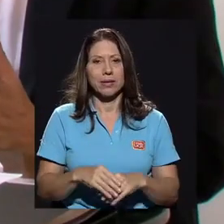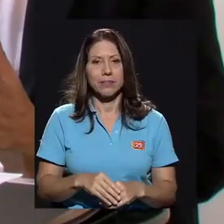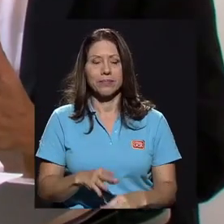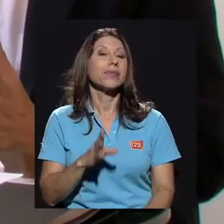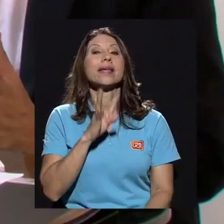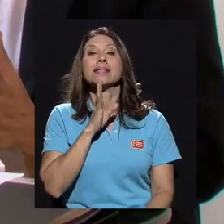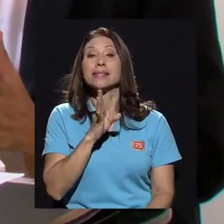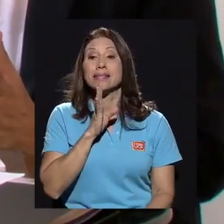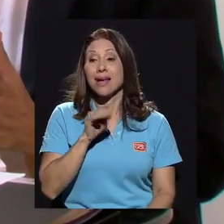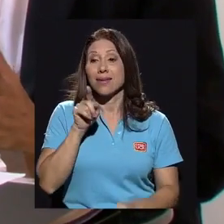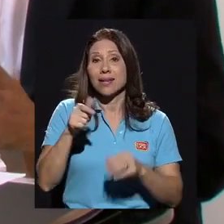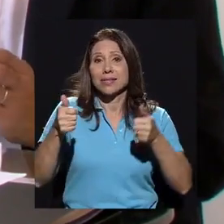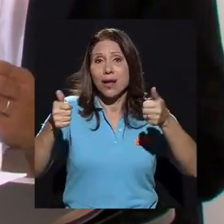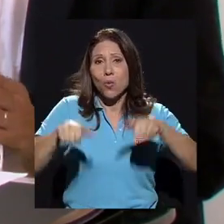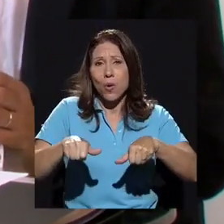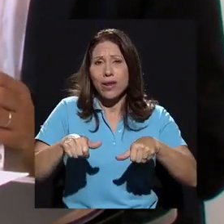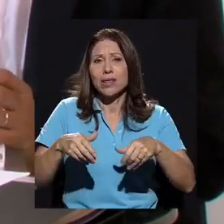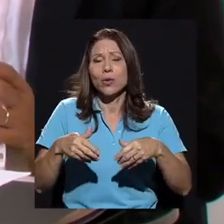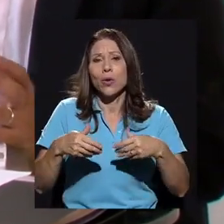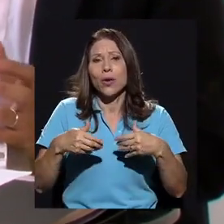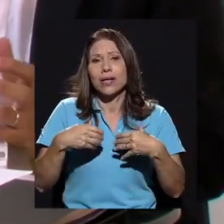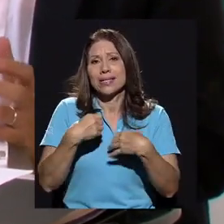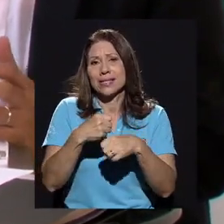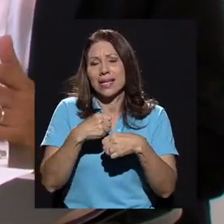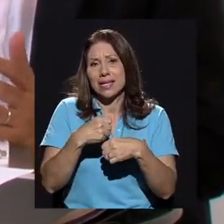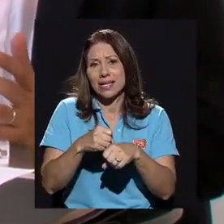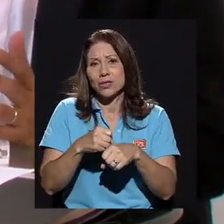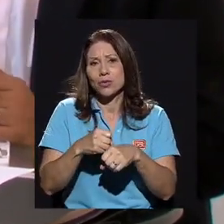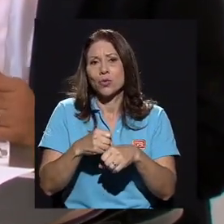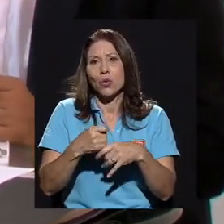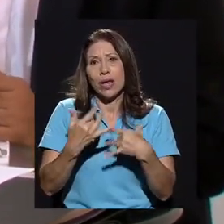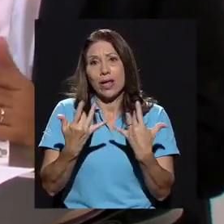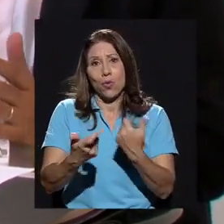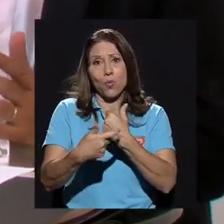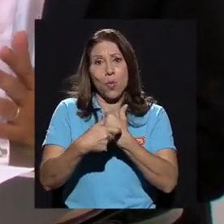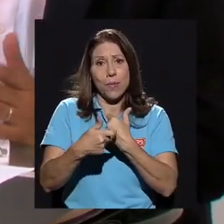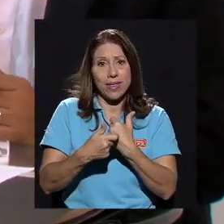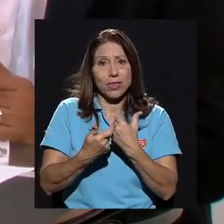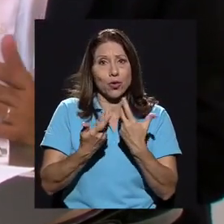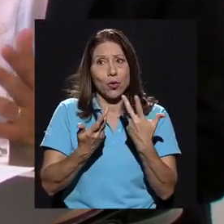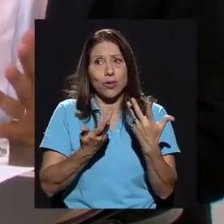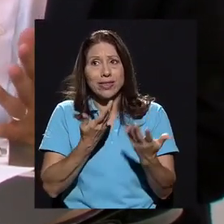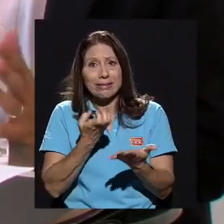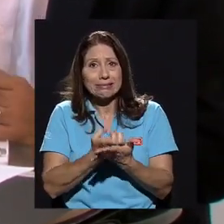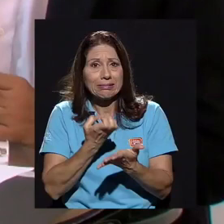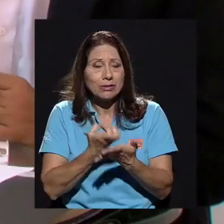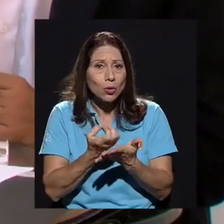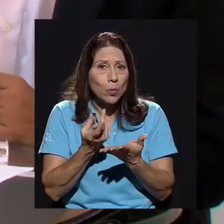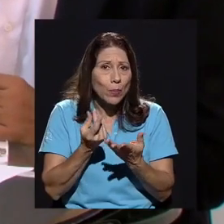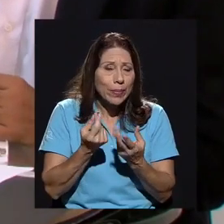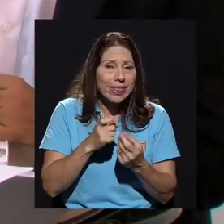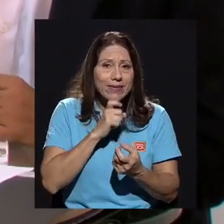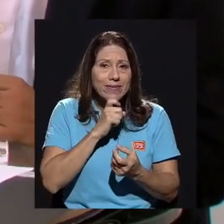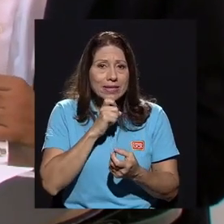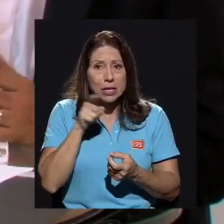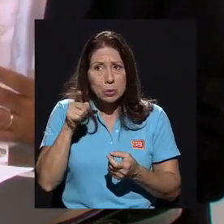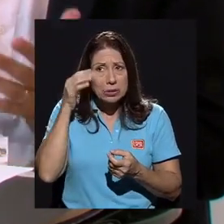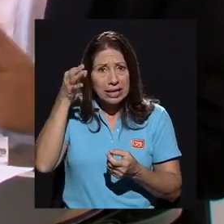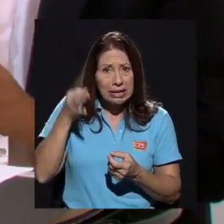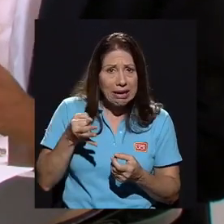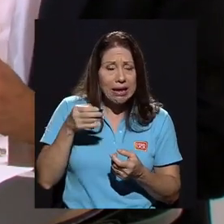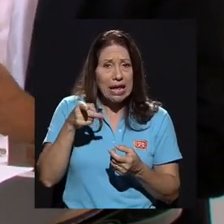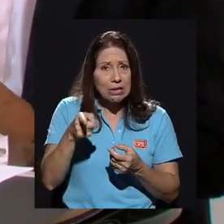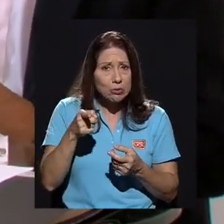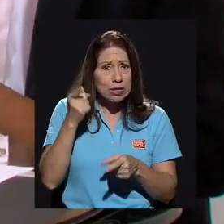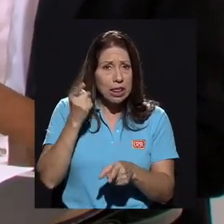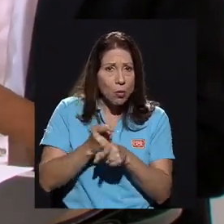Se habla que este acuerdo fue mínimo en un contexto fiscal difícil. ¿A le parece que es una justificación adecuada o se